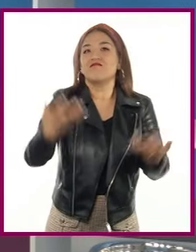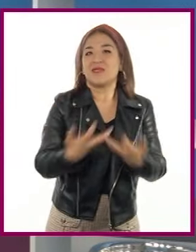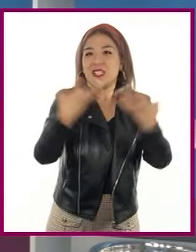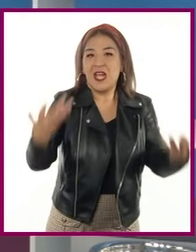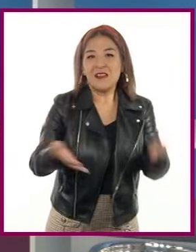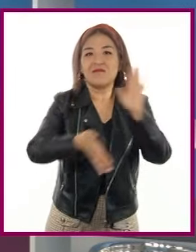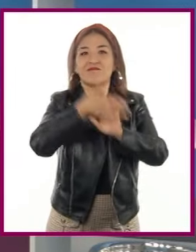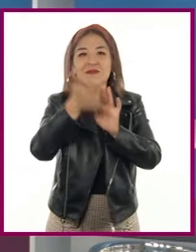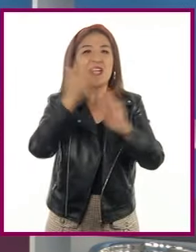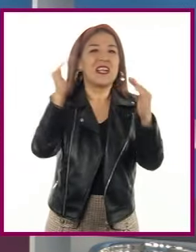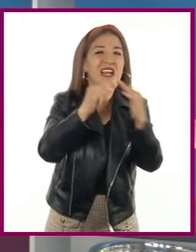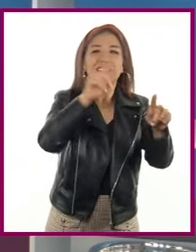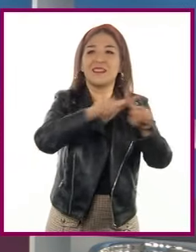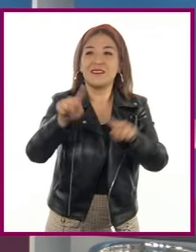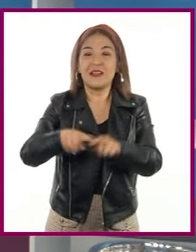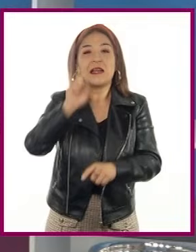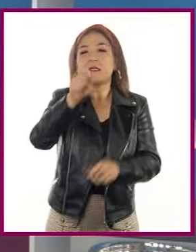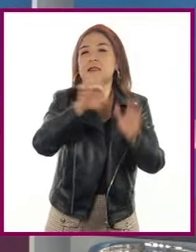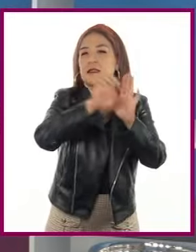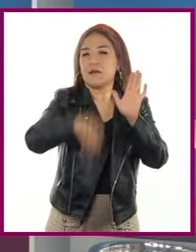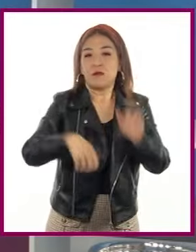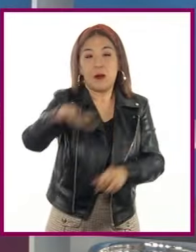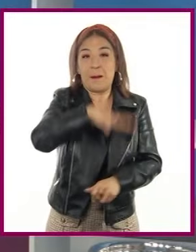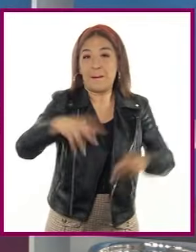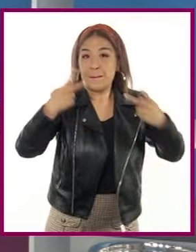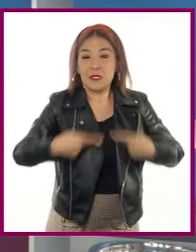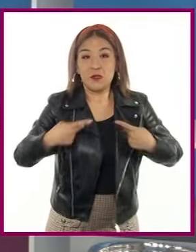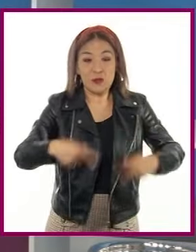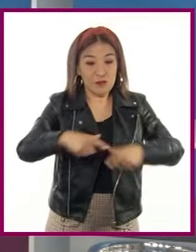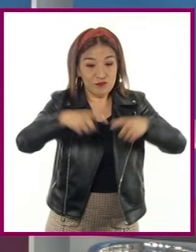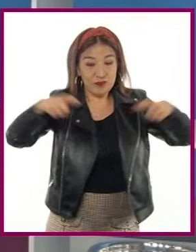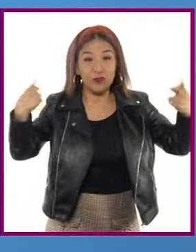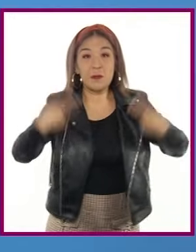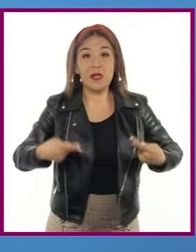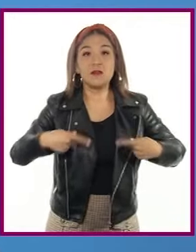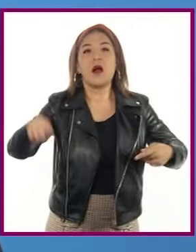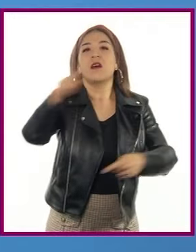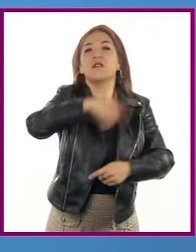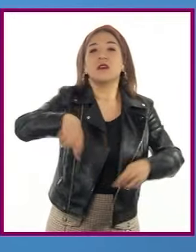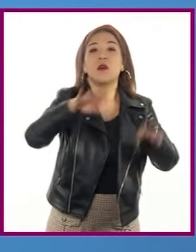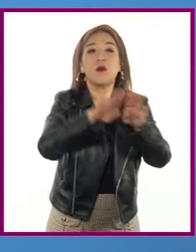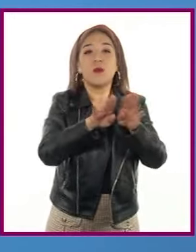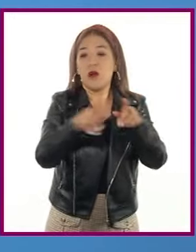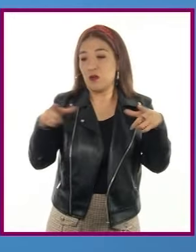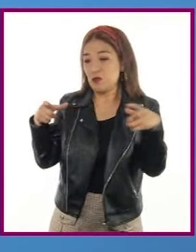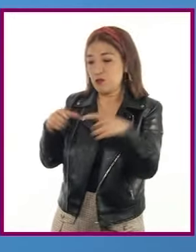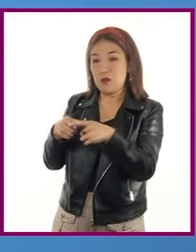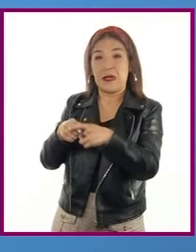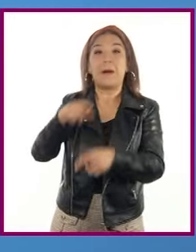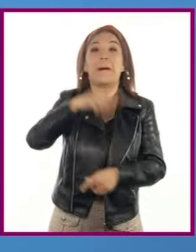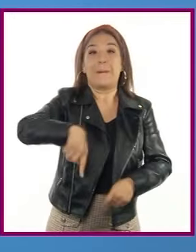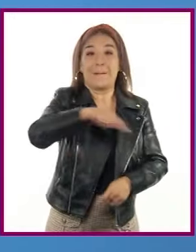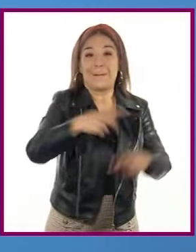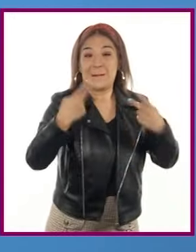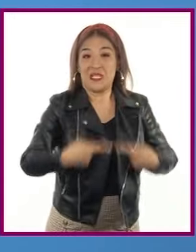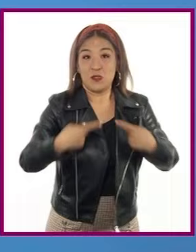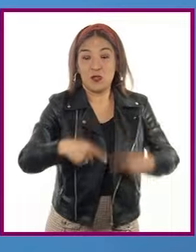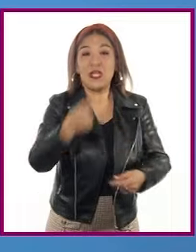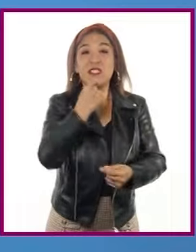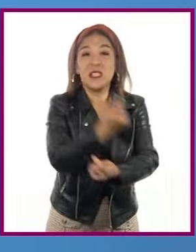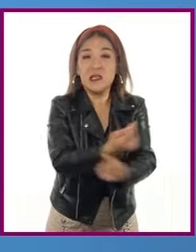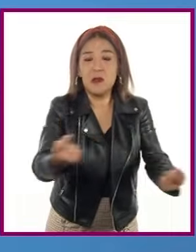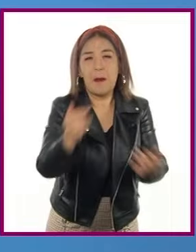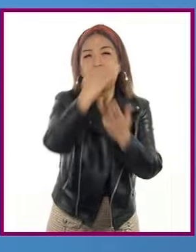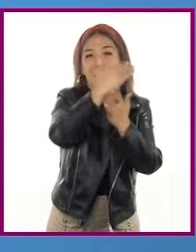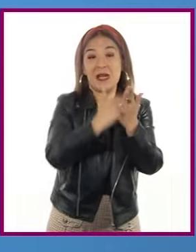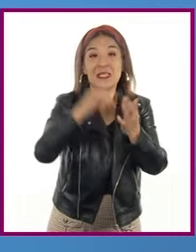si un país registra decrementos demográficos, significa que su población se reduce. La población infantil es menor y en